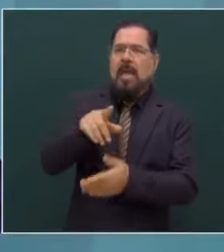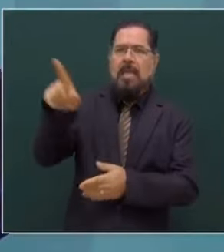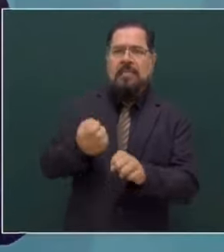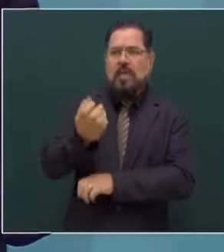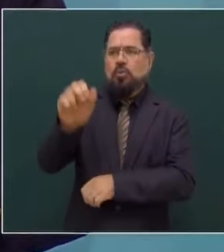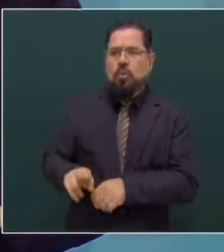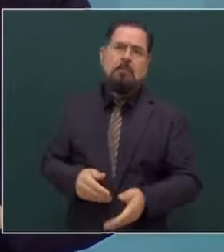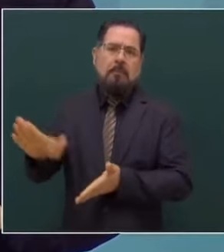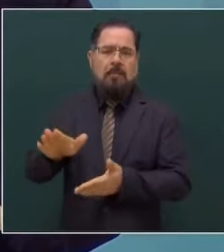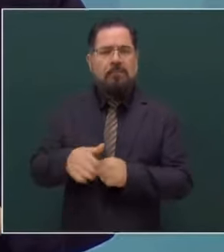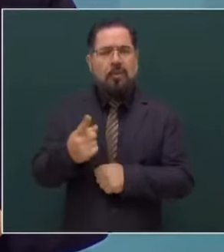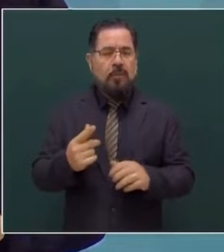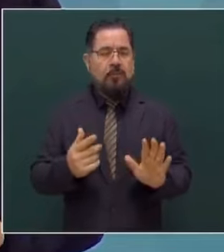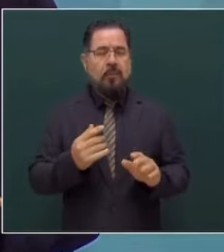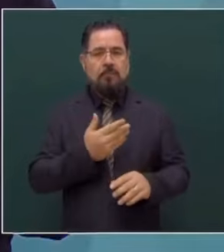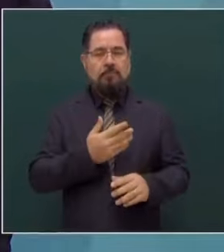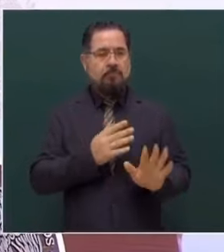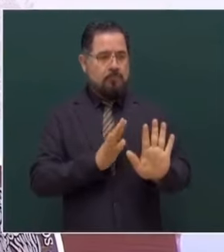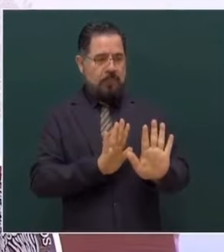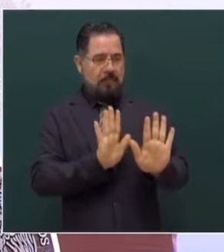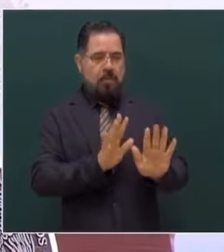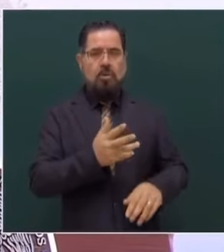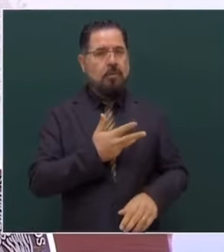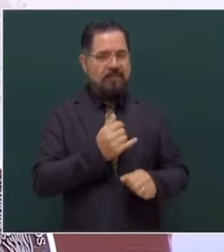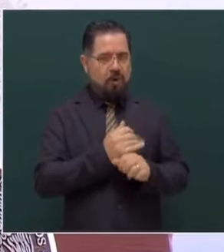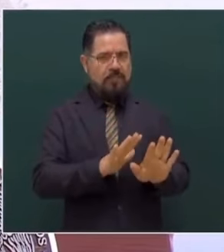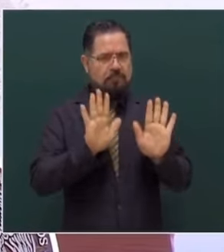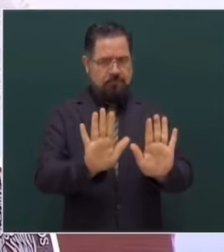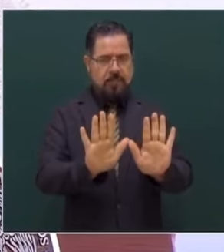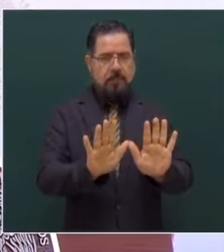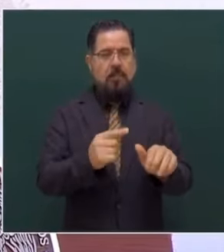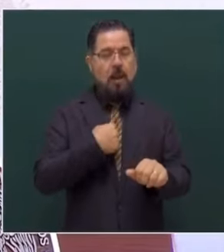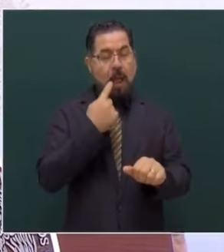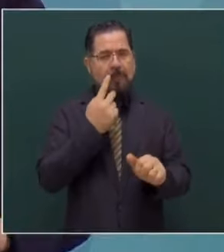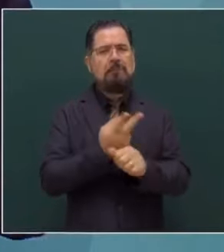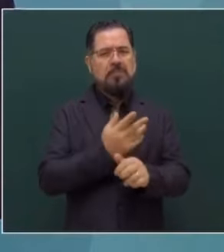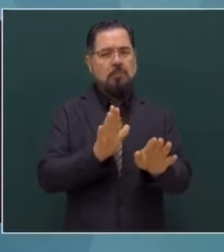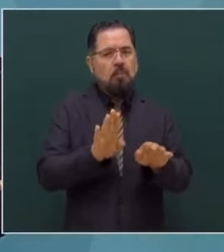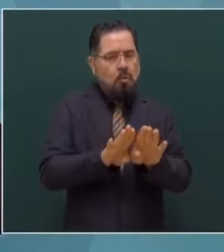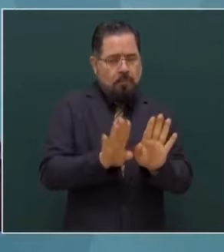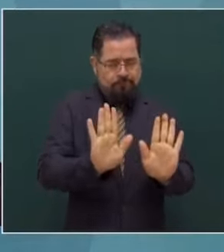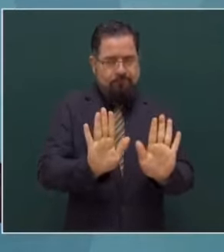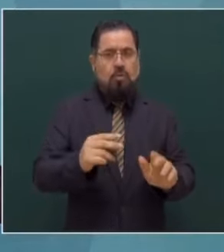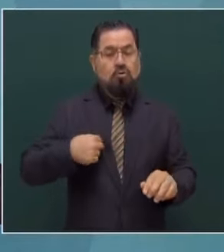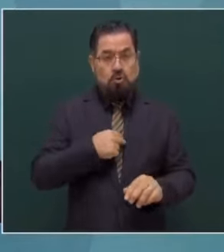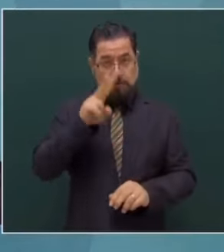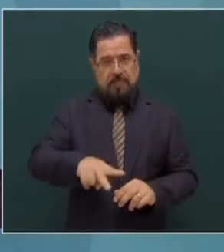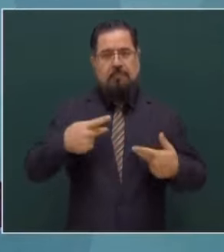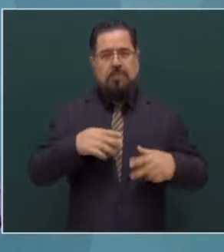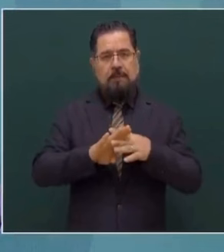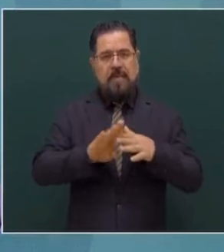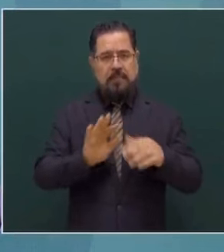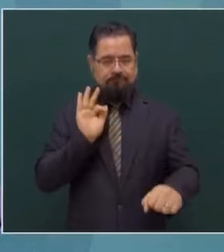sinceramente, comento, pero voy a ver qué sucedió. Nosotros estamos protegiendo a los migrantes,